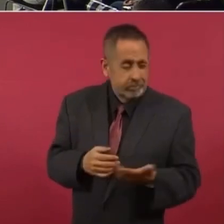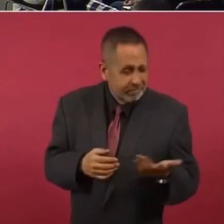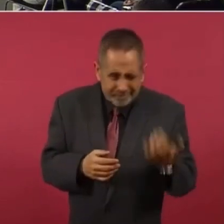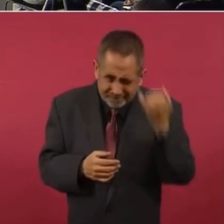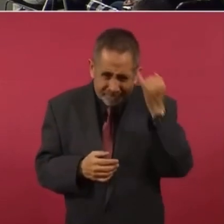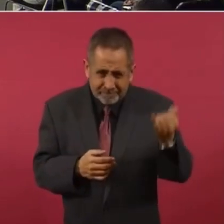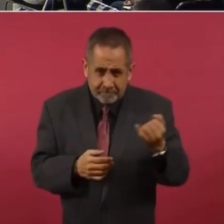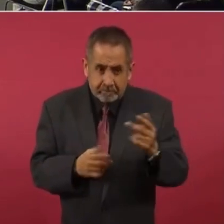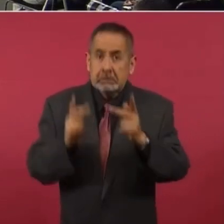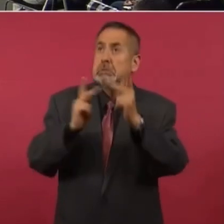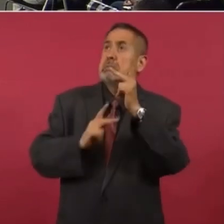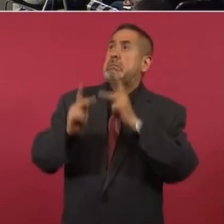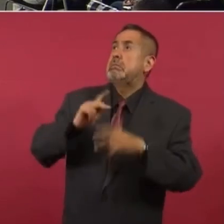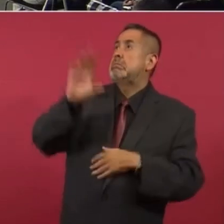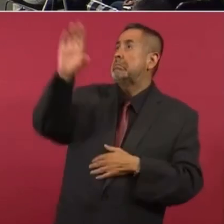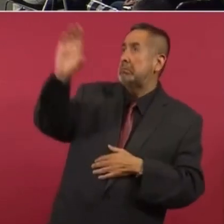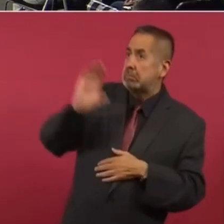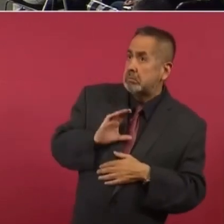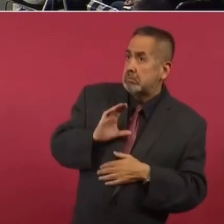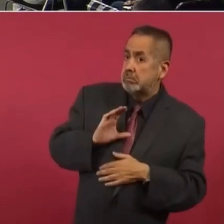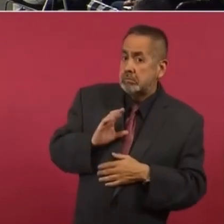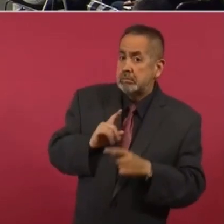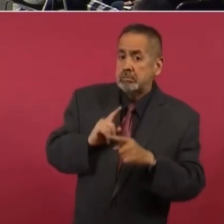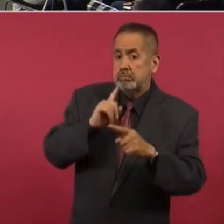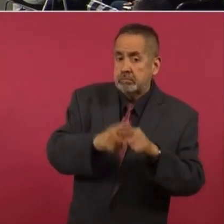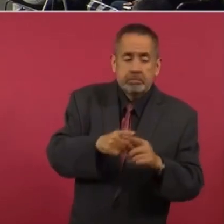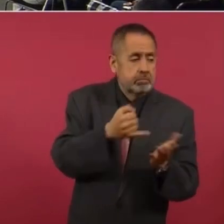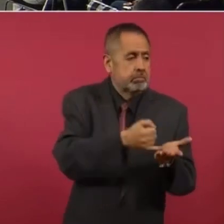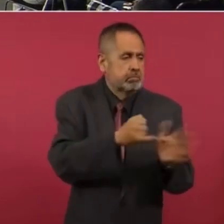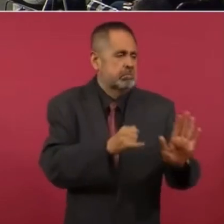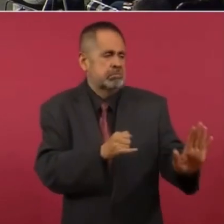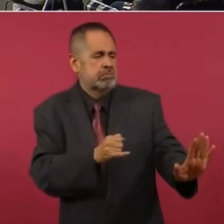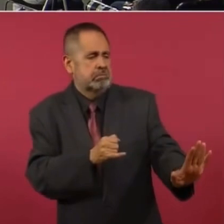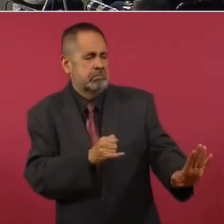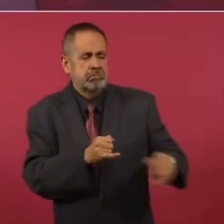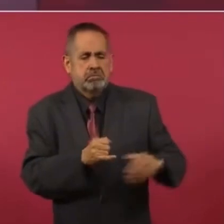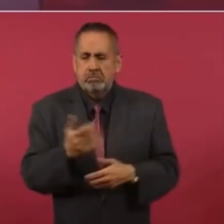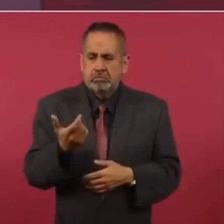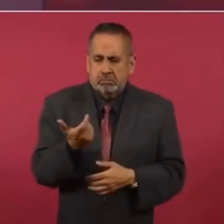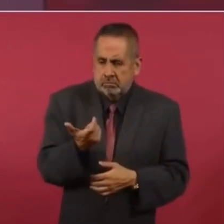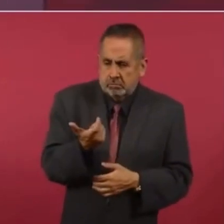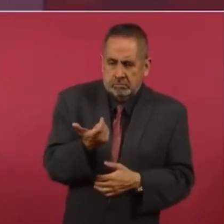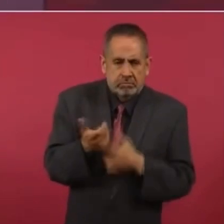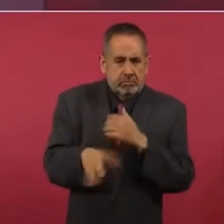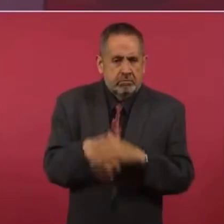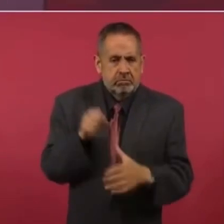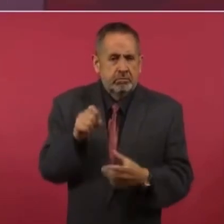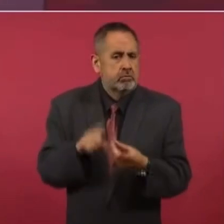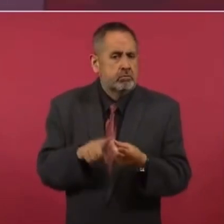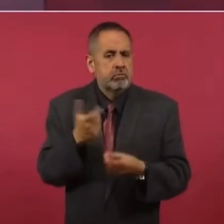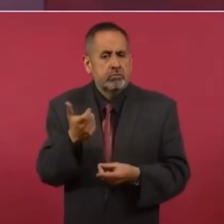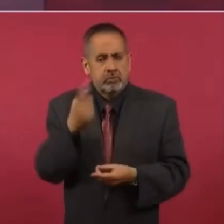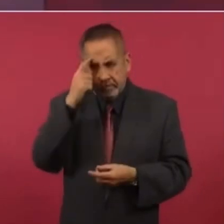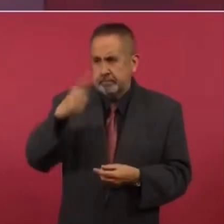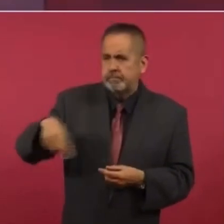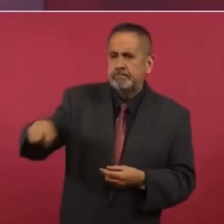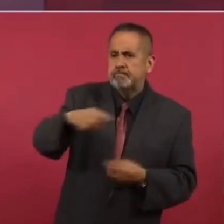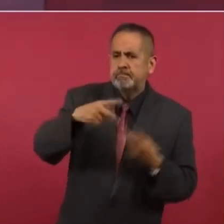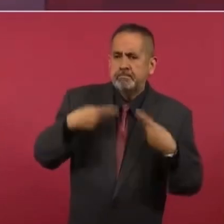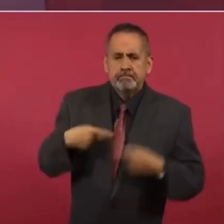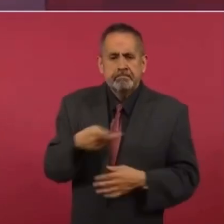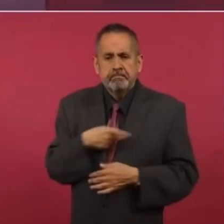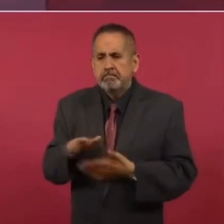a sacar el dinero para ayudar a la gente más necesitada,